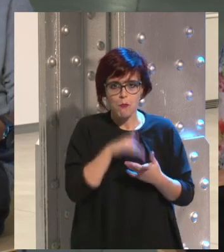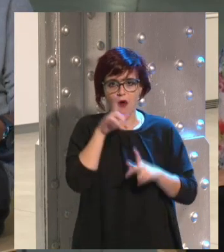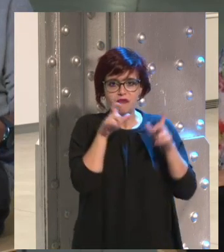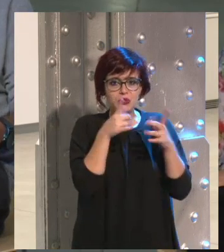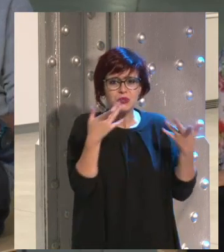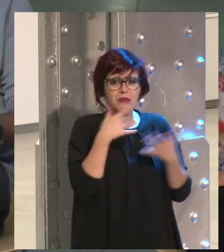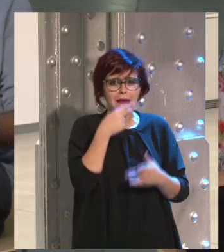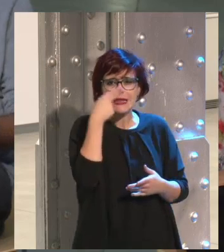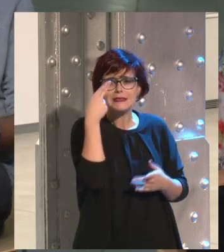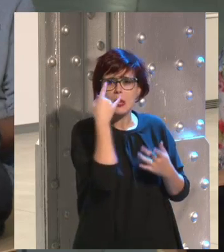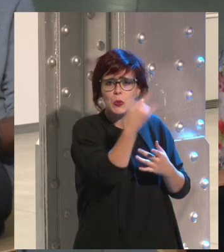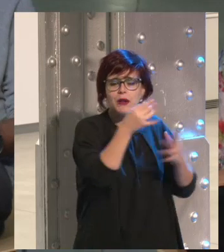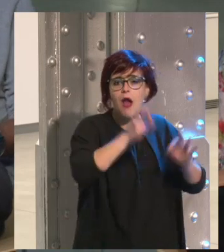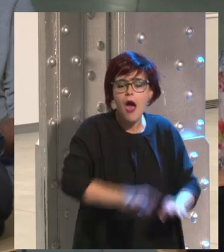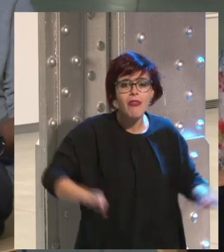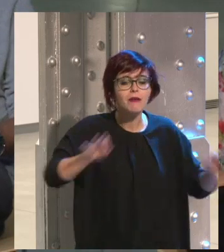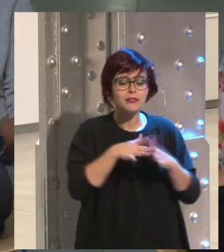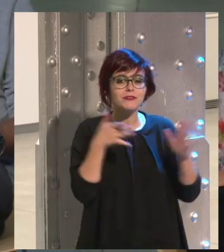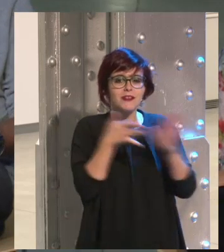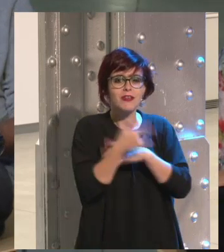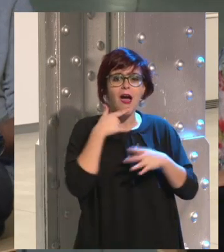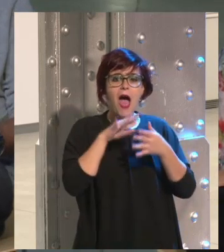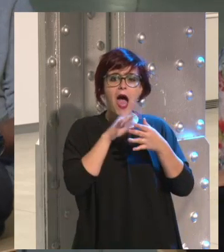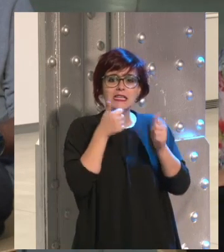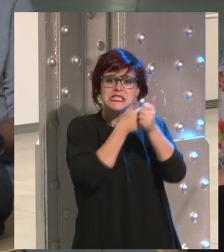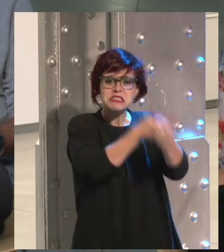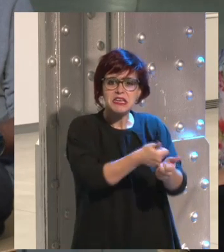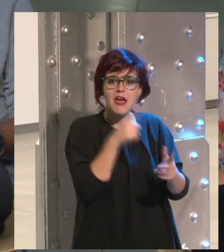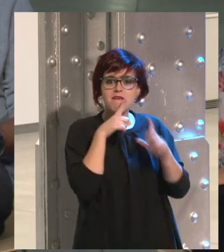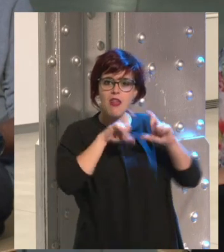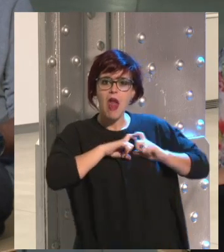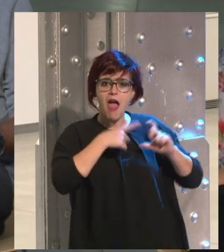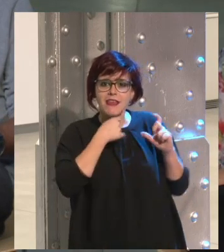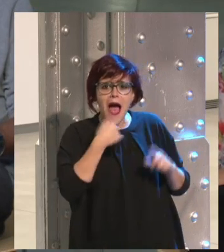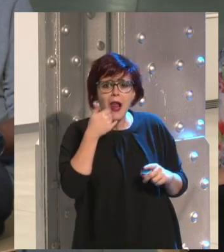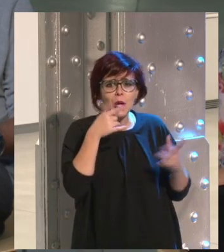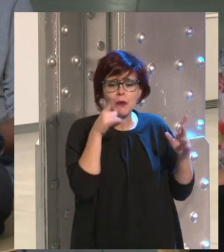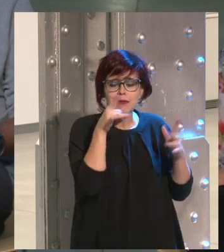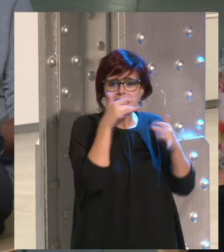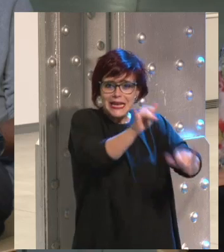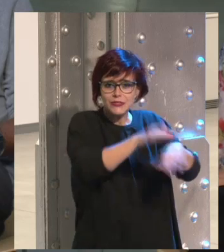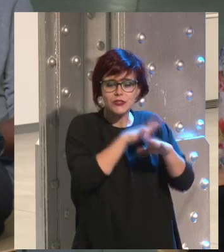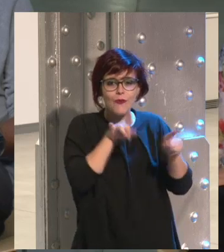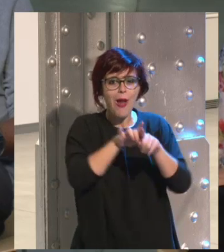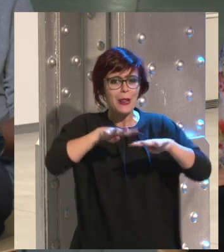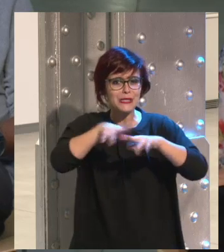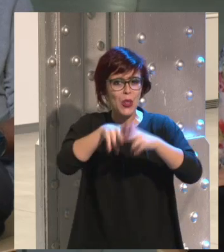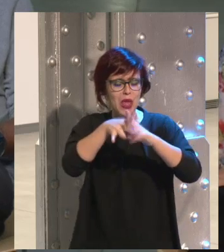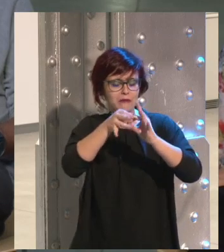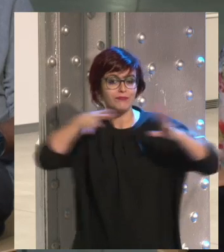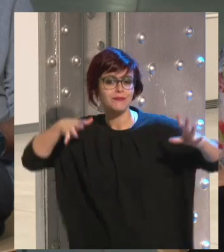No les interesa nada y es curioso como que no se hacen ni amigos, ni se siguen, ni quieren saber nada. Como si fueran dos redes sociales diferentes.